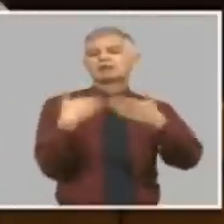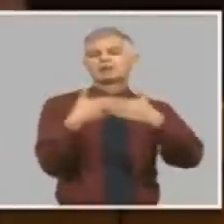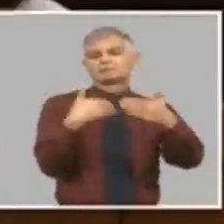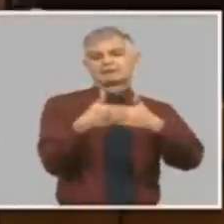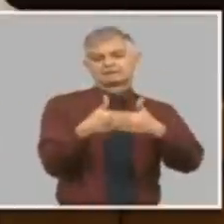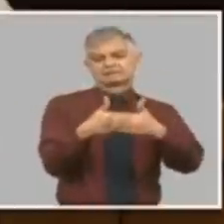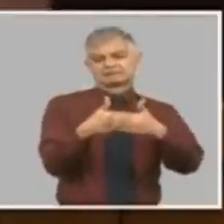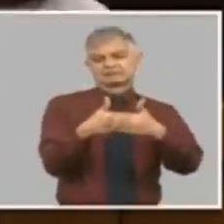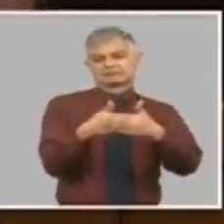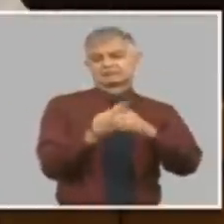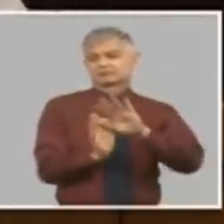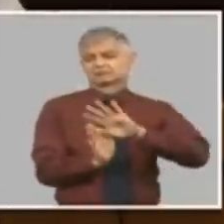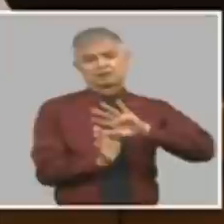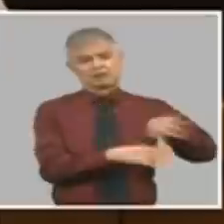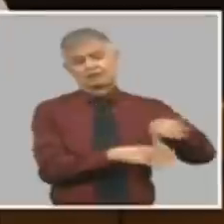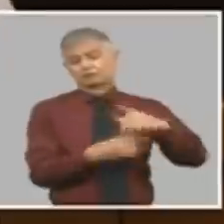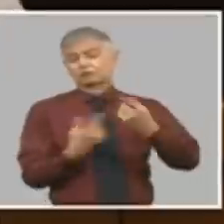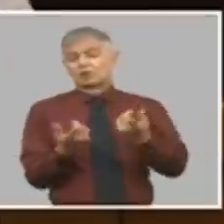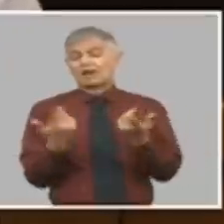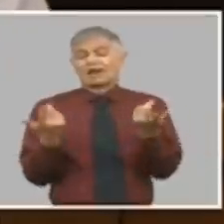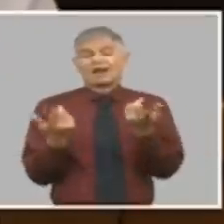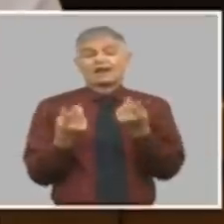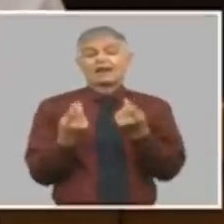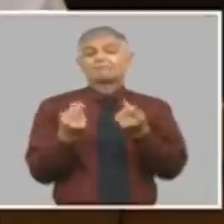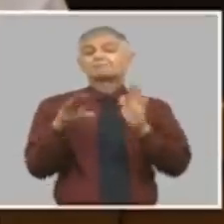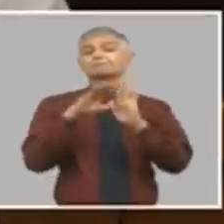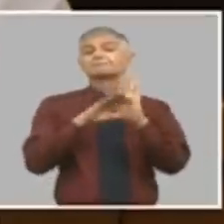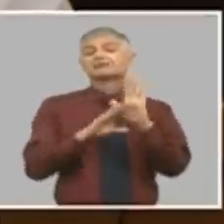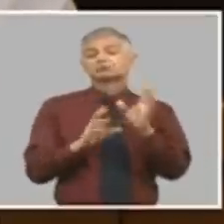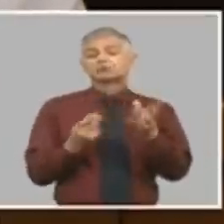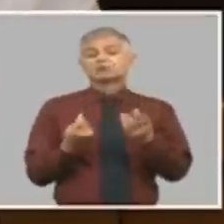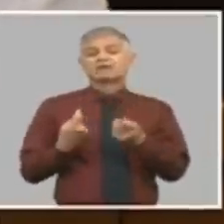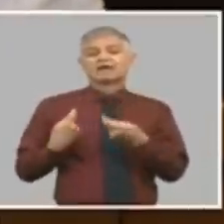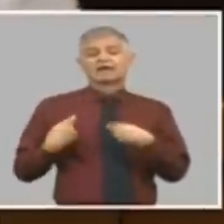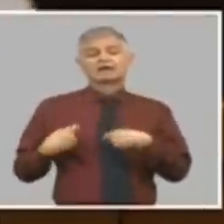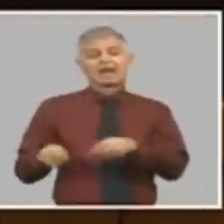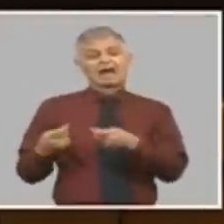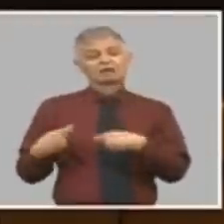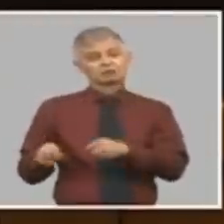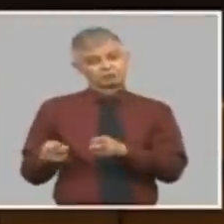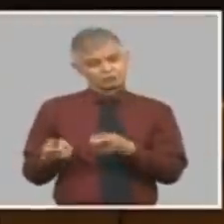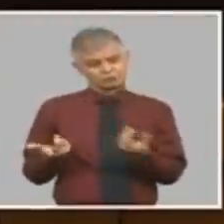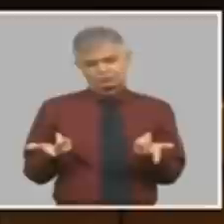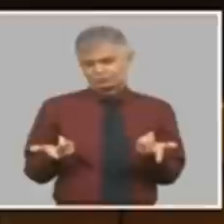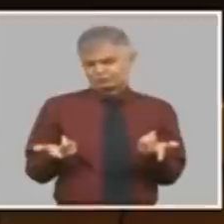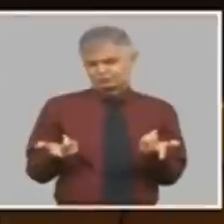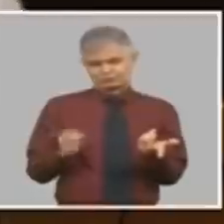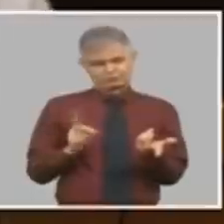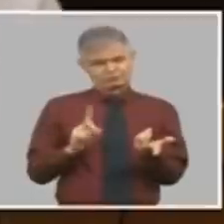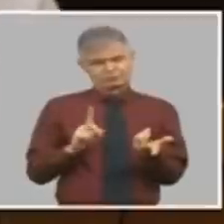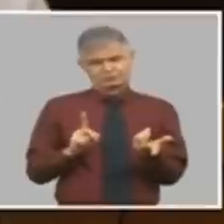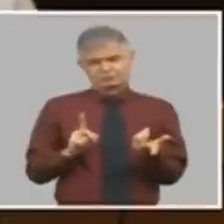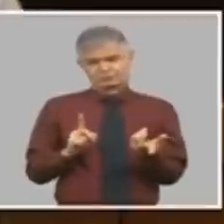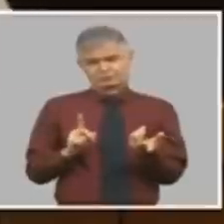abandona el método de gasto de formar costos más un margen de utilidad